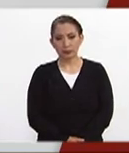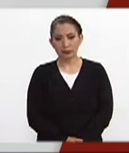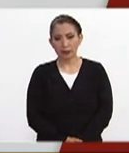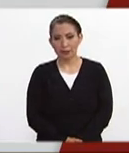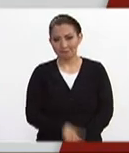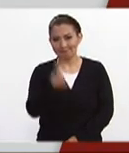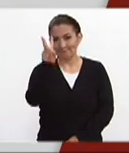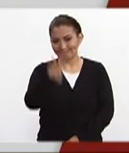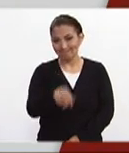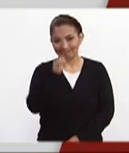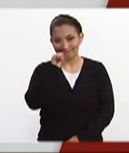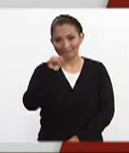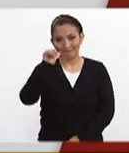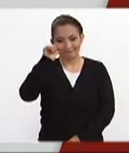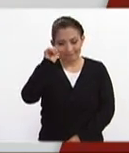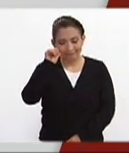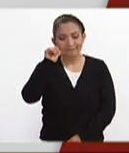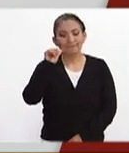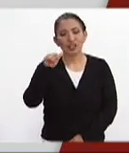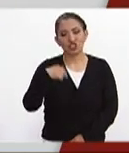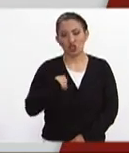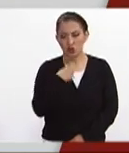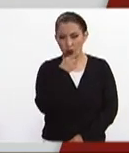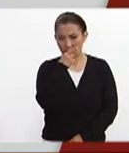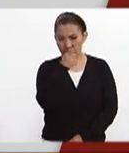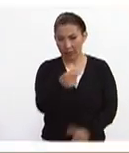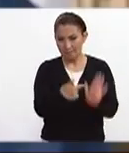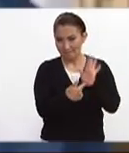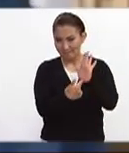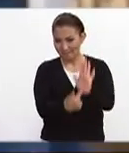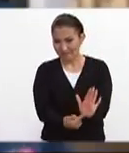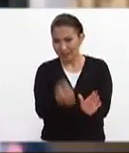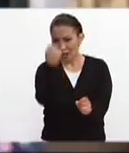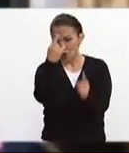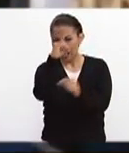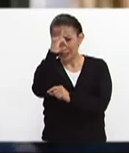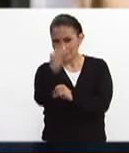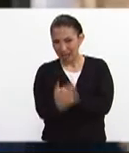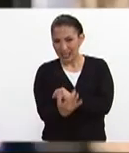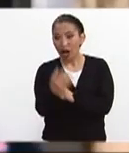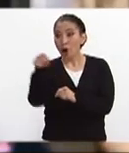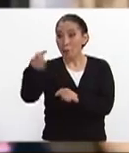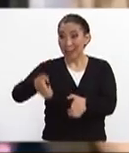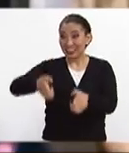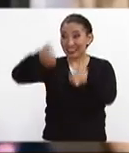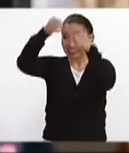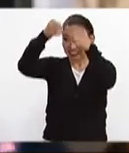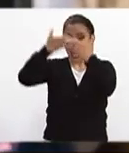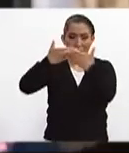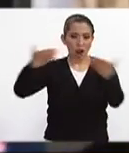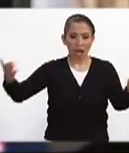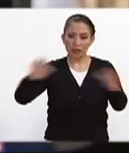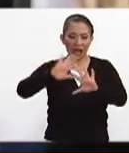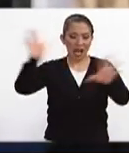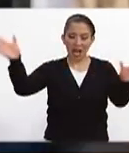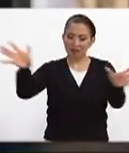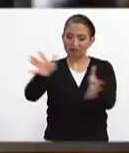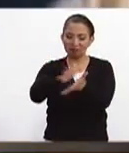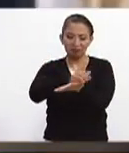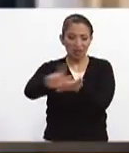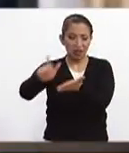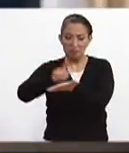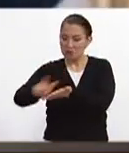así es Ana ayer yo les pude mostrar también algunas imágenes como este edificio que ahora está completamente